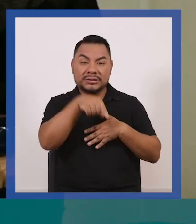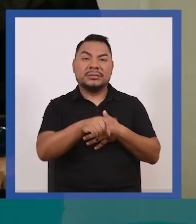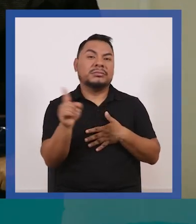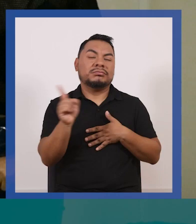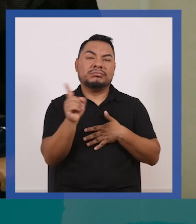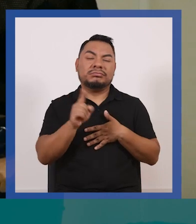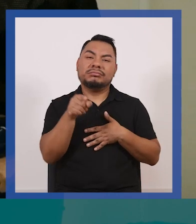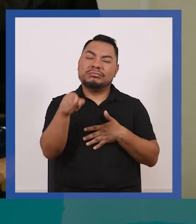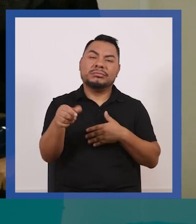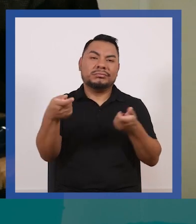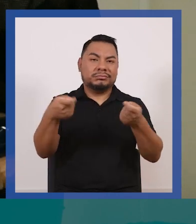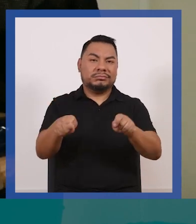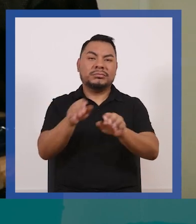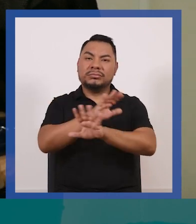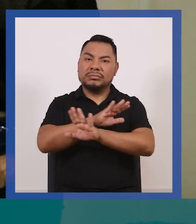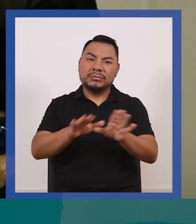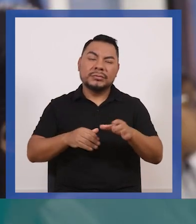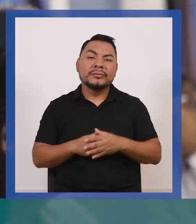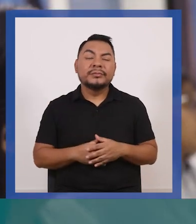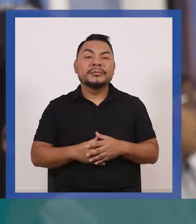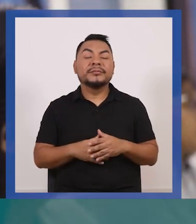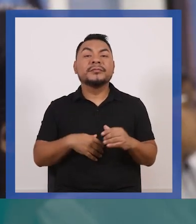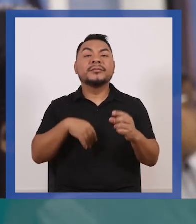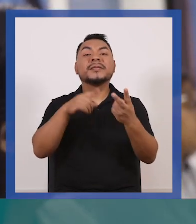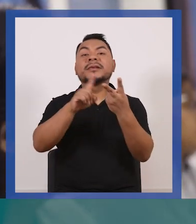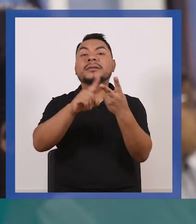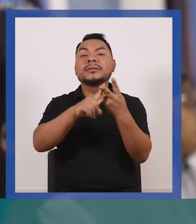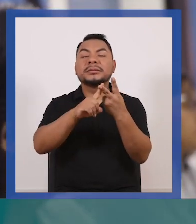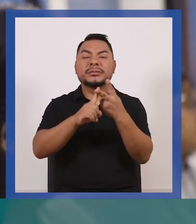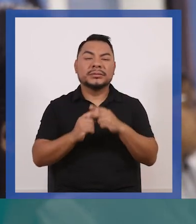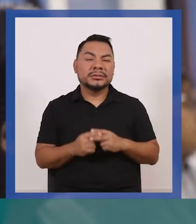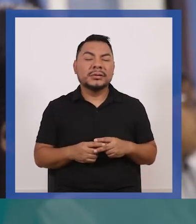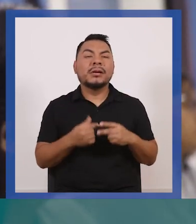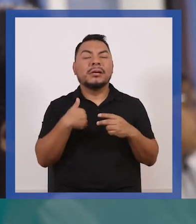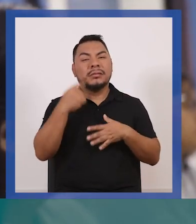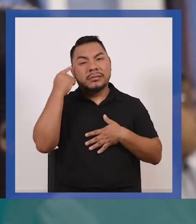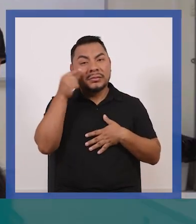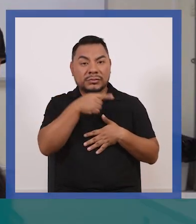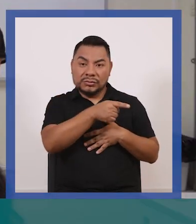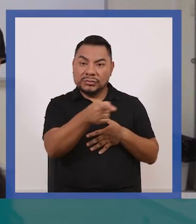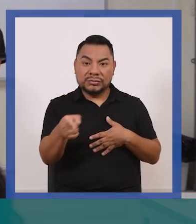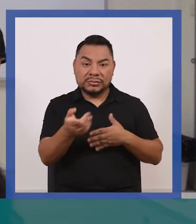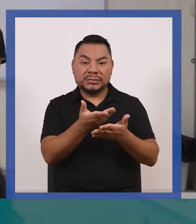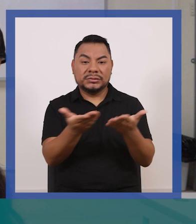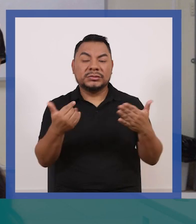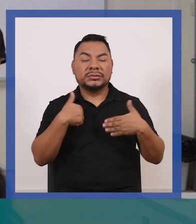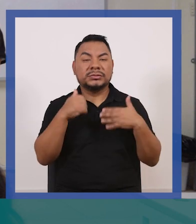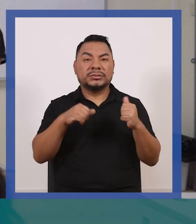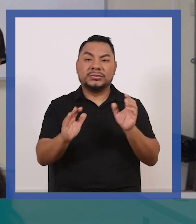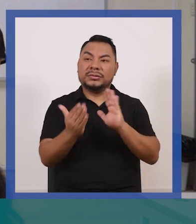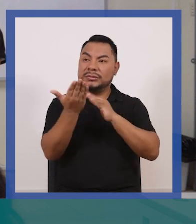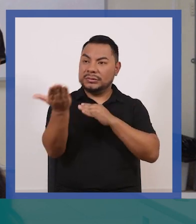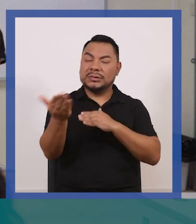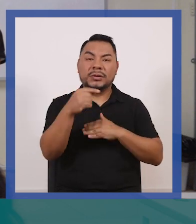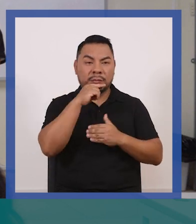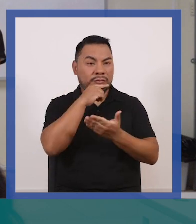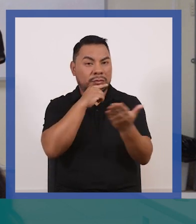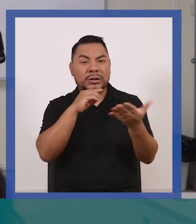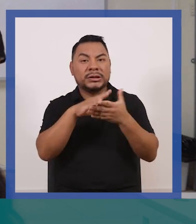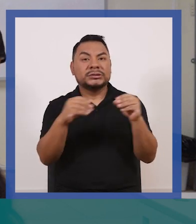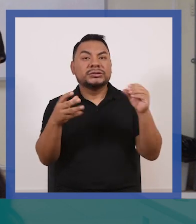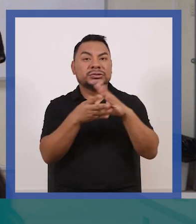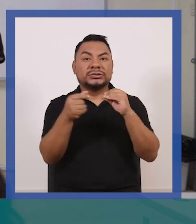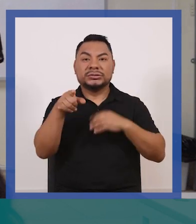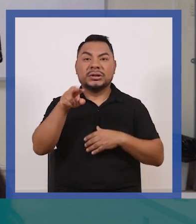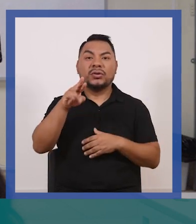que eso no funcione de esa manera. Mi segunda propuesta, porque estoy delante de ustedes, chicas, y estoy delante de Rubí y además